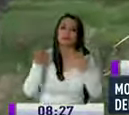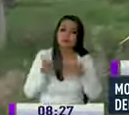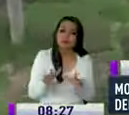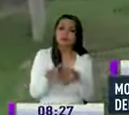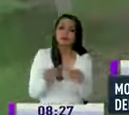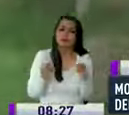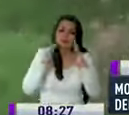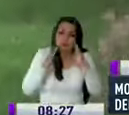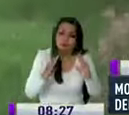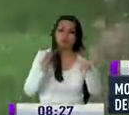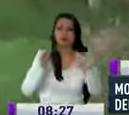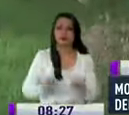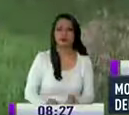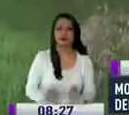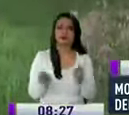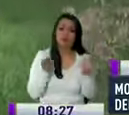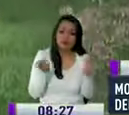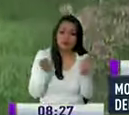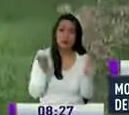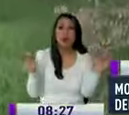el respectivo